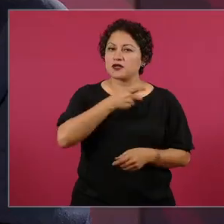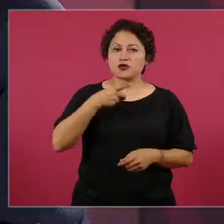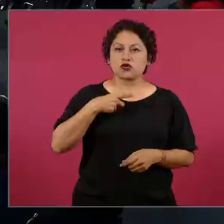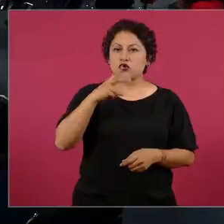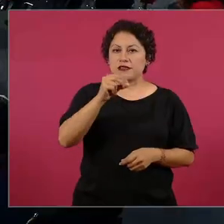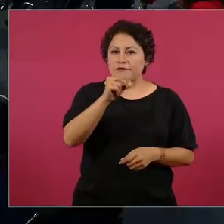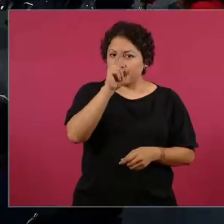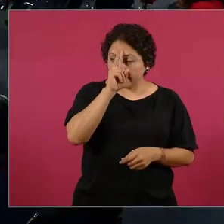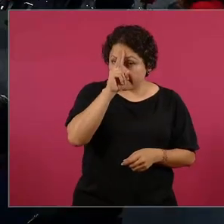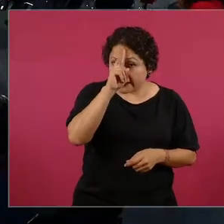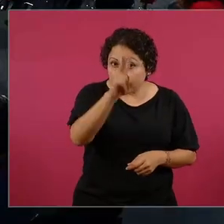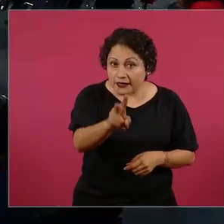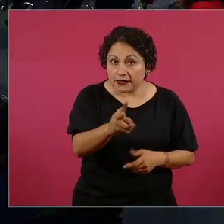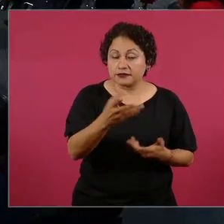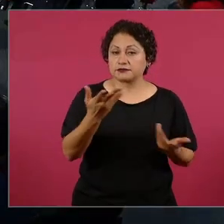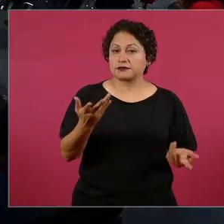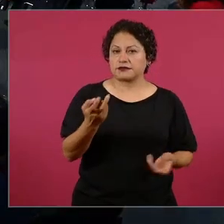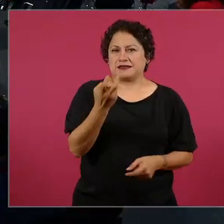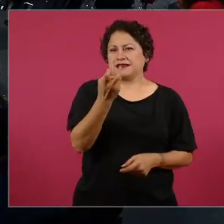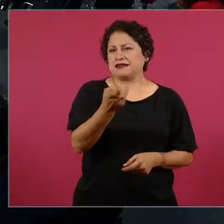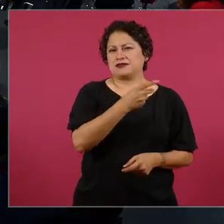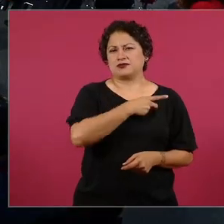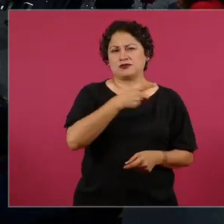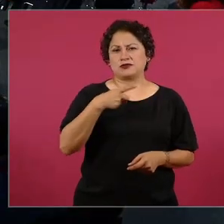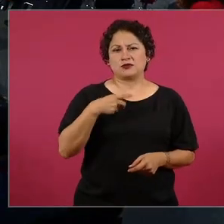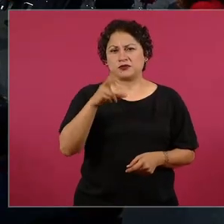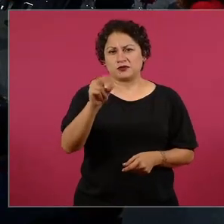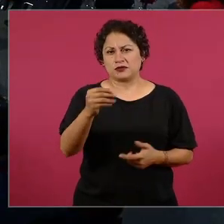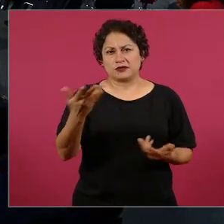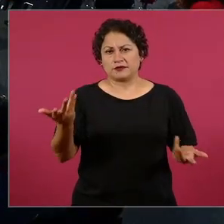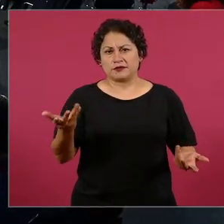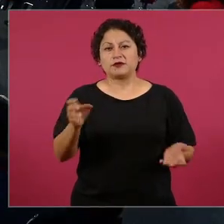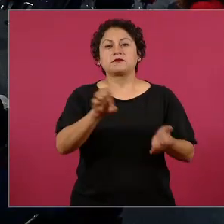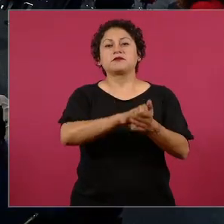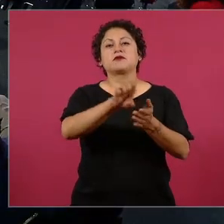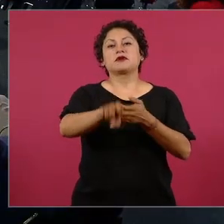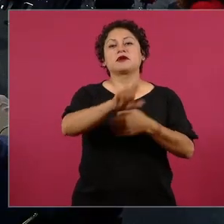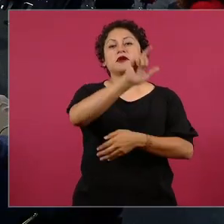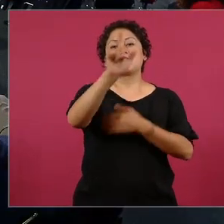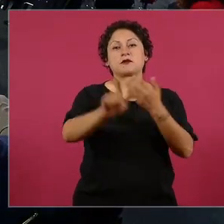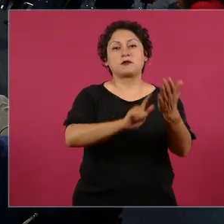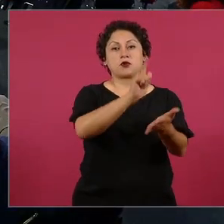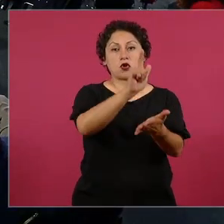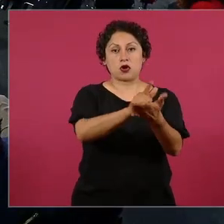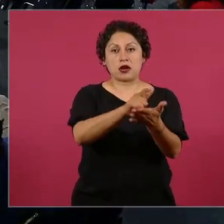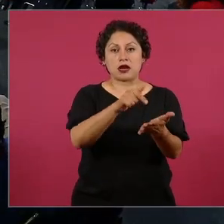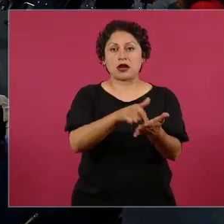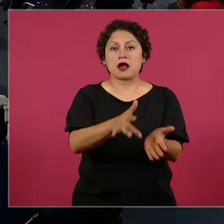no debe de utilizarse la ley para